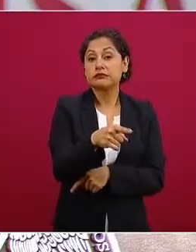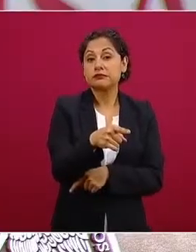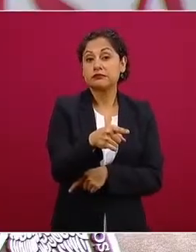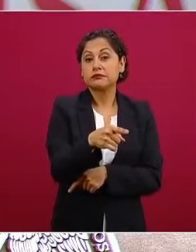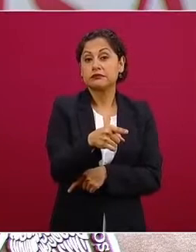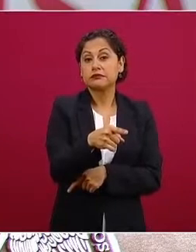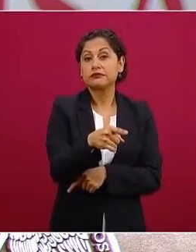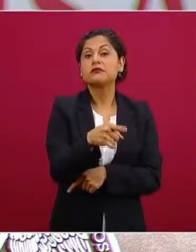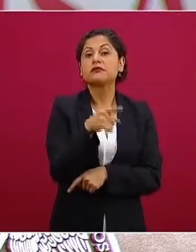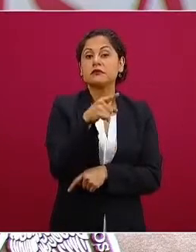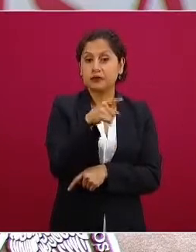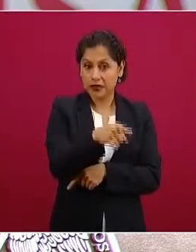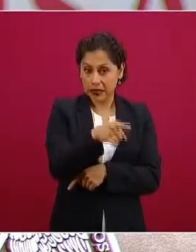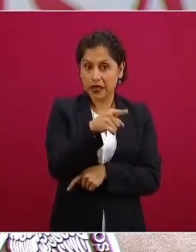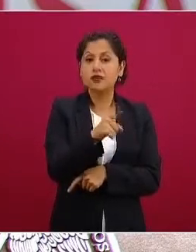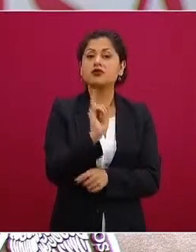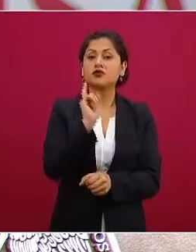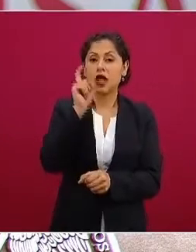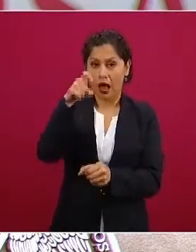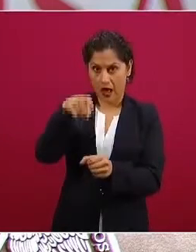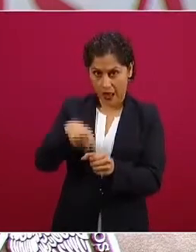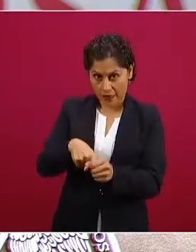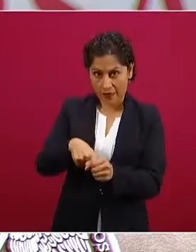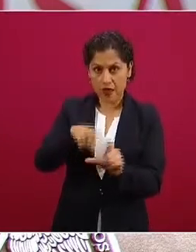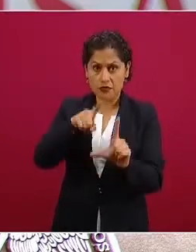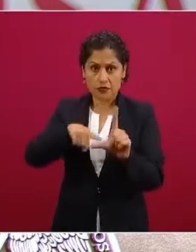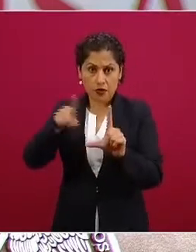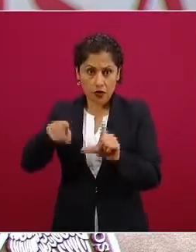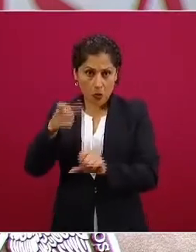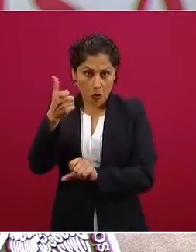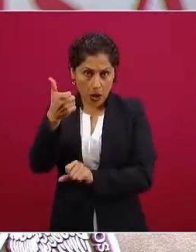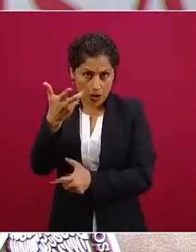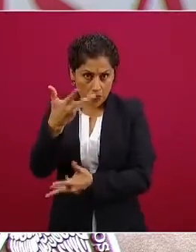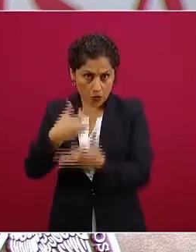participan participan en las bolsas de valores porque hay empresas